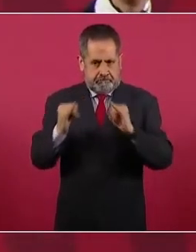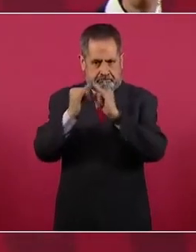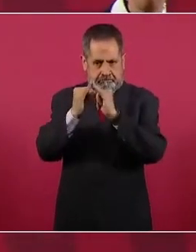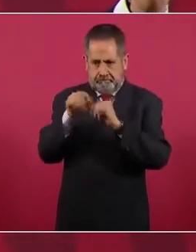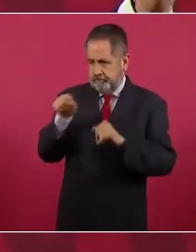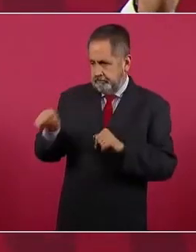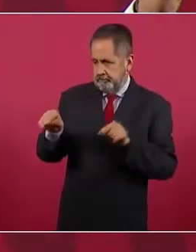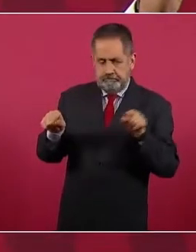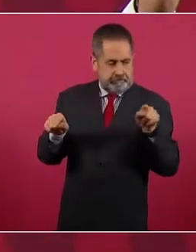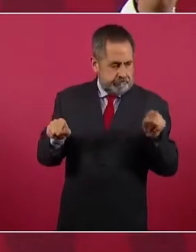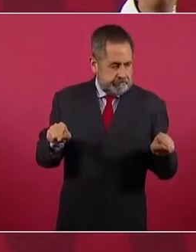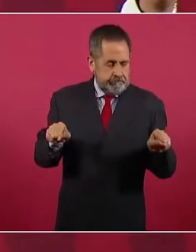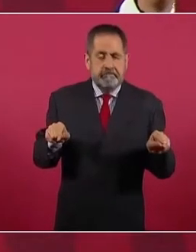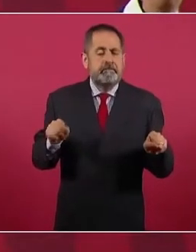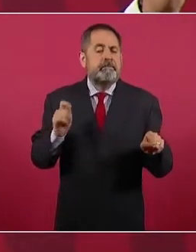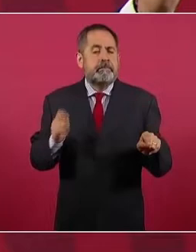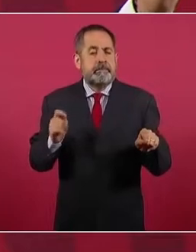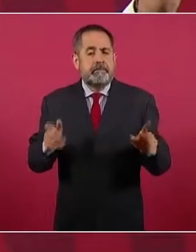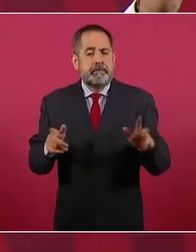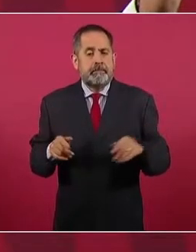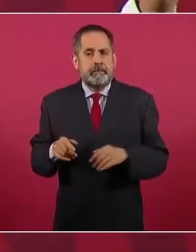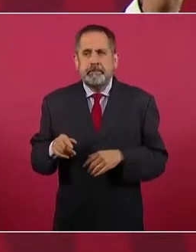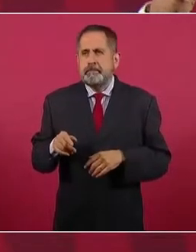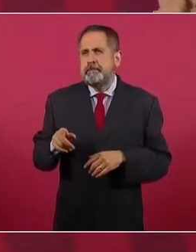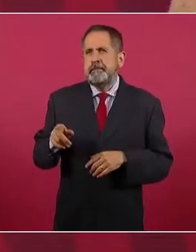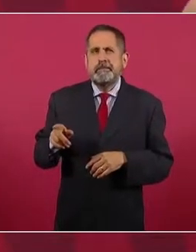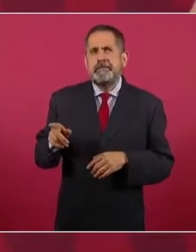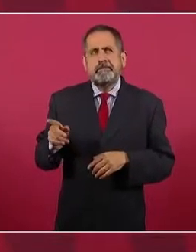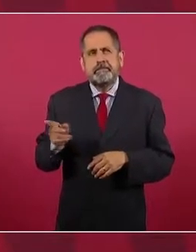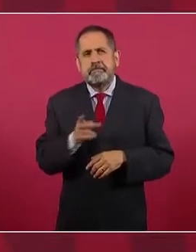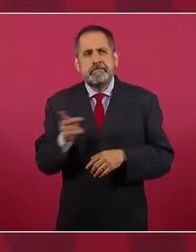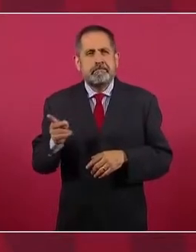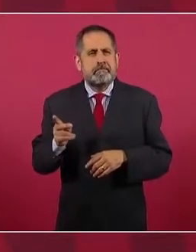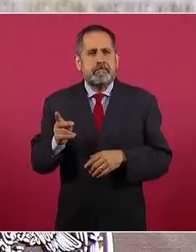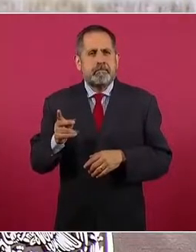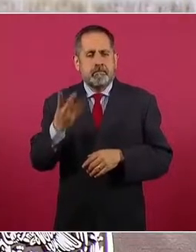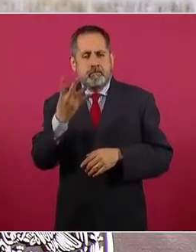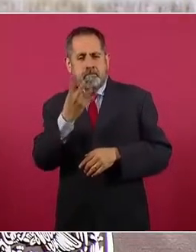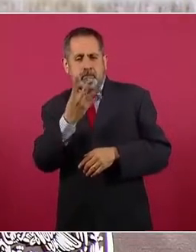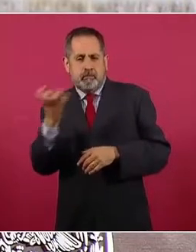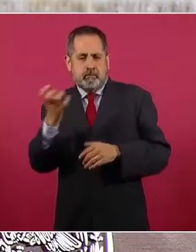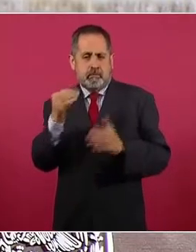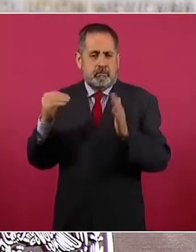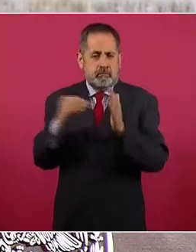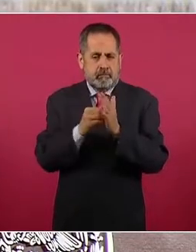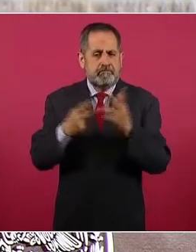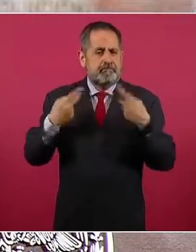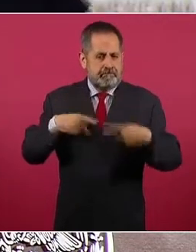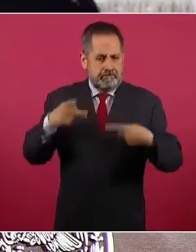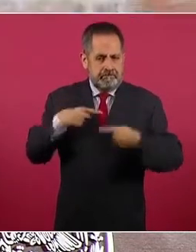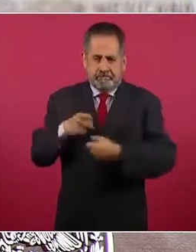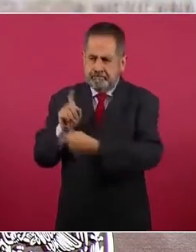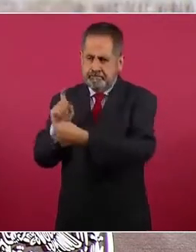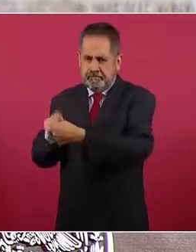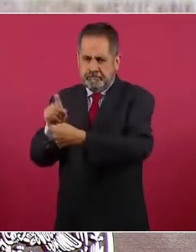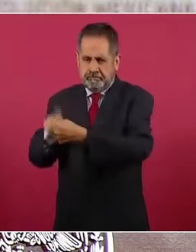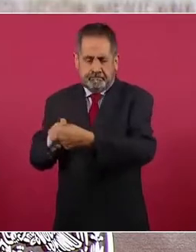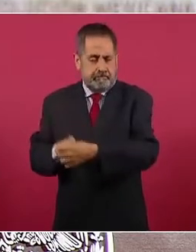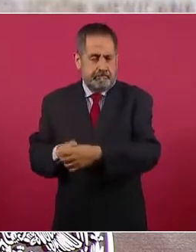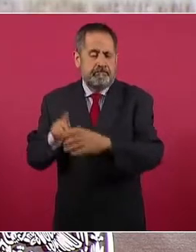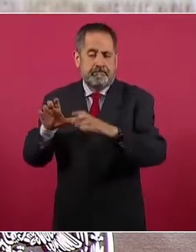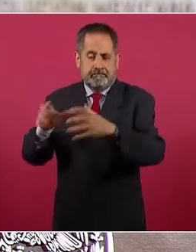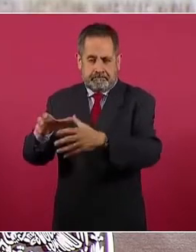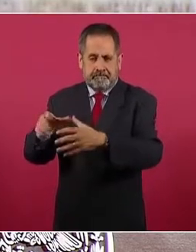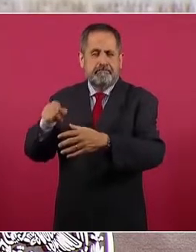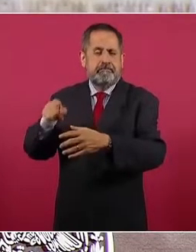con más de 400 mil elementos, el Ejército y la Marina,